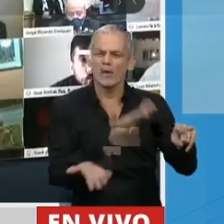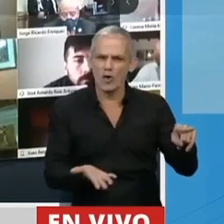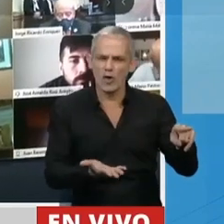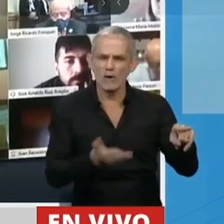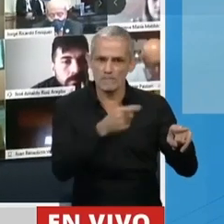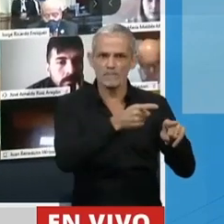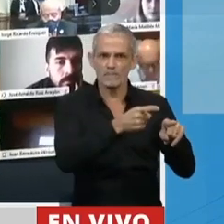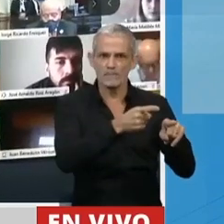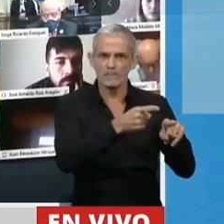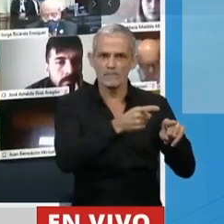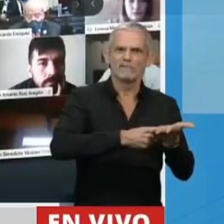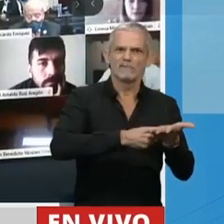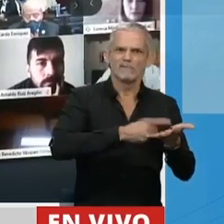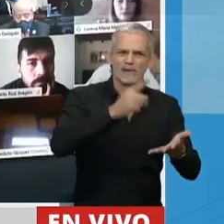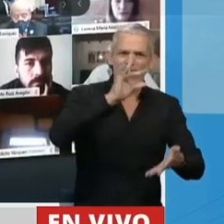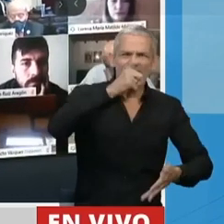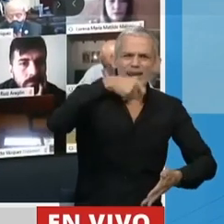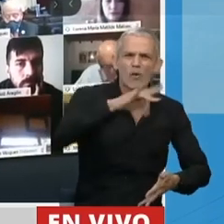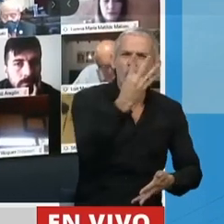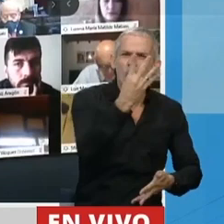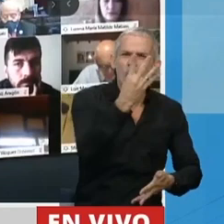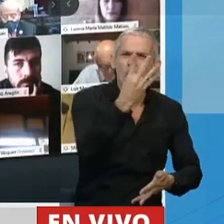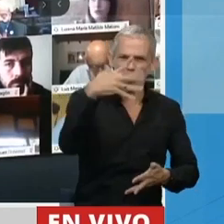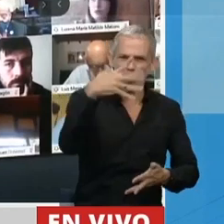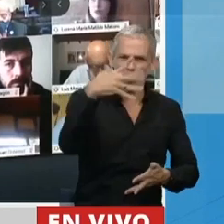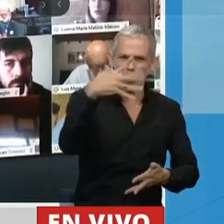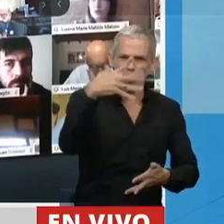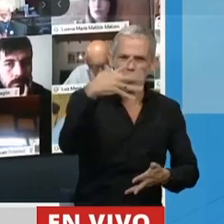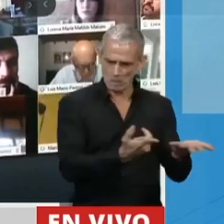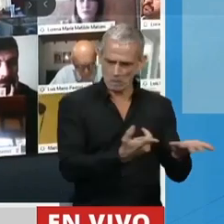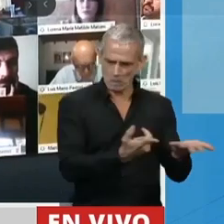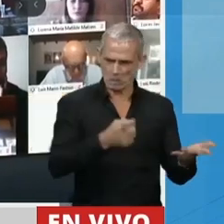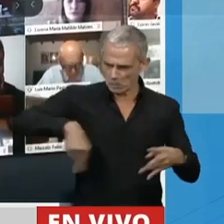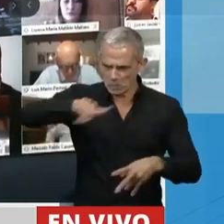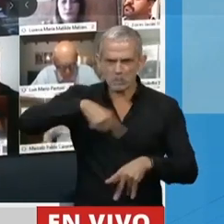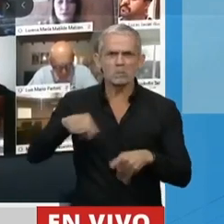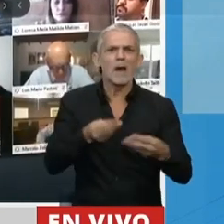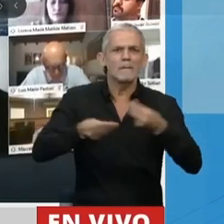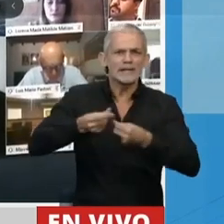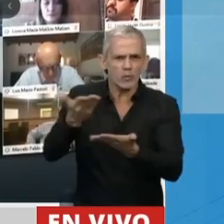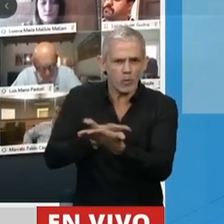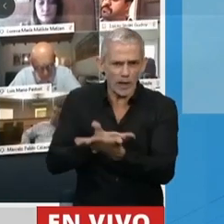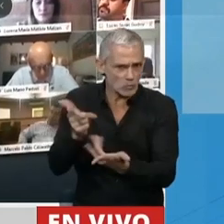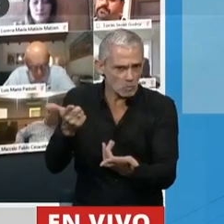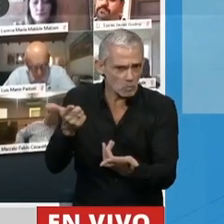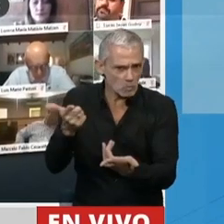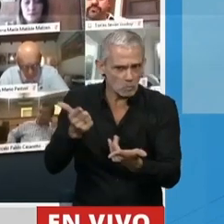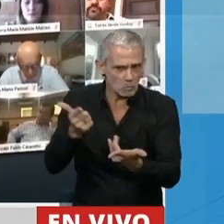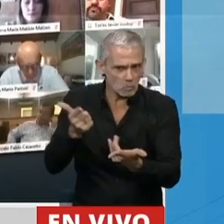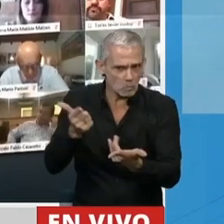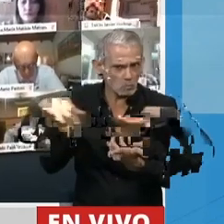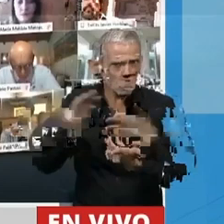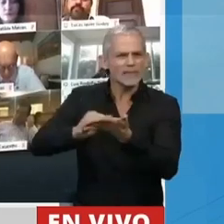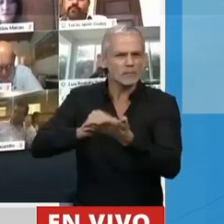emana el decreto 457, por el cual, además de que no tenemos un presupuesto a considerar aquí,